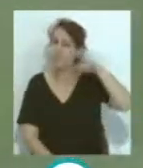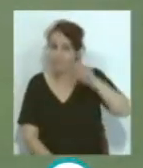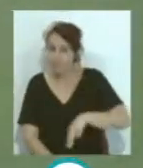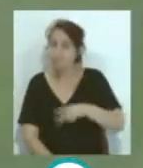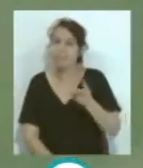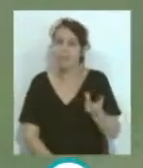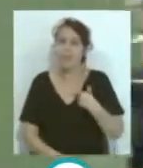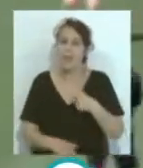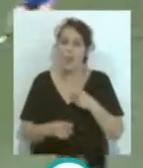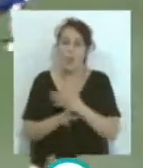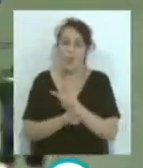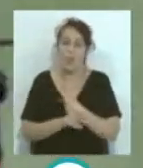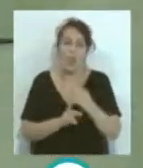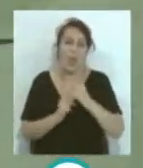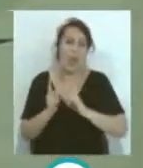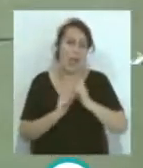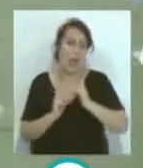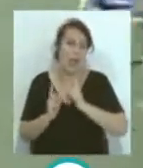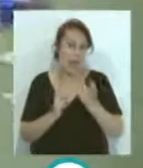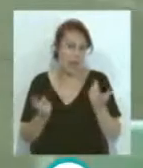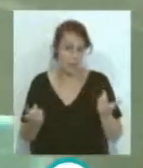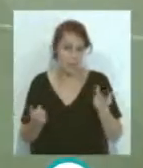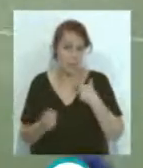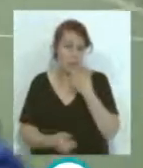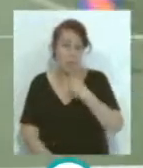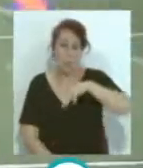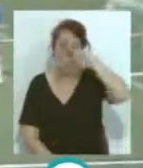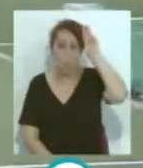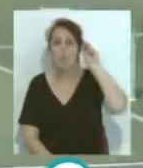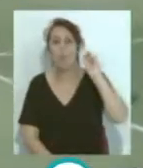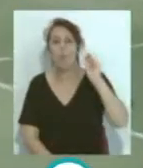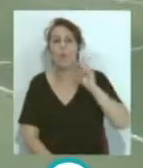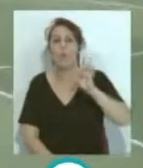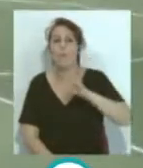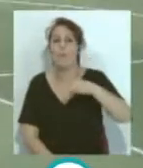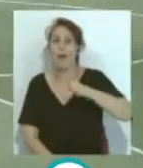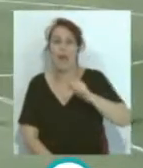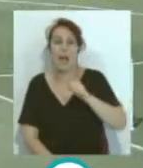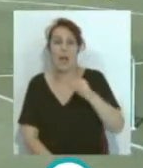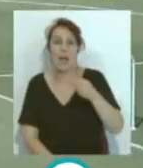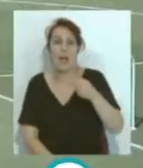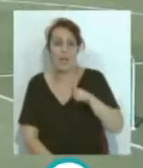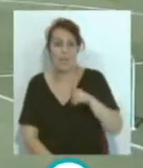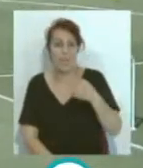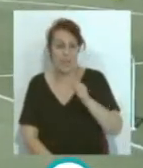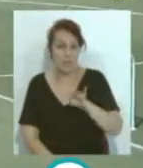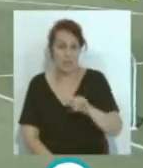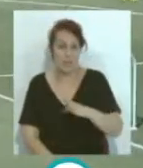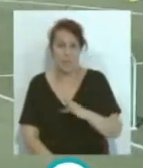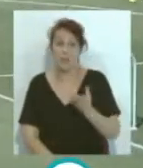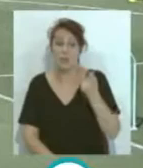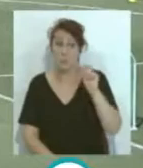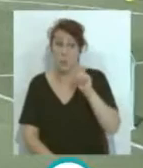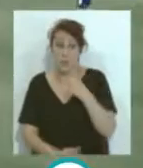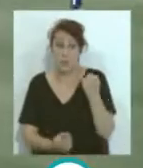también con los jugadores... ...eh... ...bueno... ...tipo Pombo... ...tipo Malbasi... ...jugadores que igual no tienen los minutos